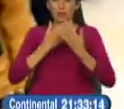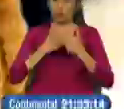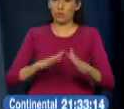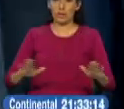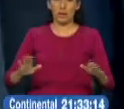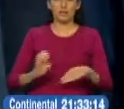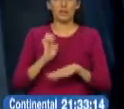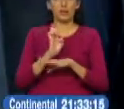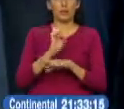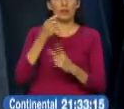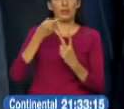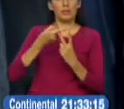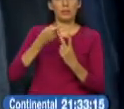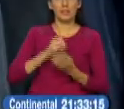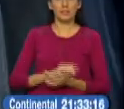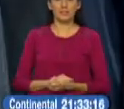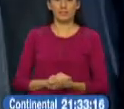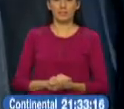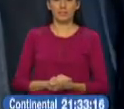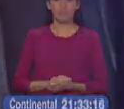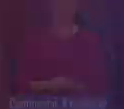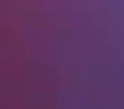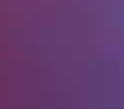Olga Velasco, Ecuador TV.